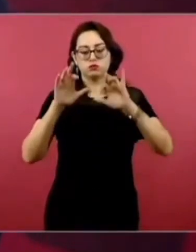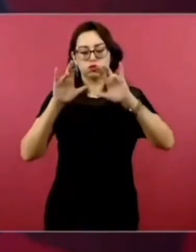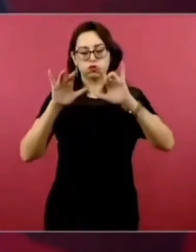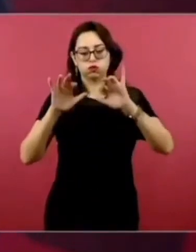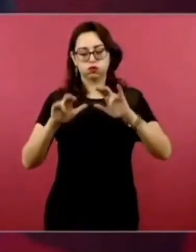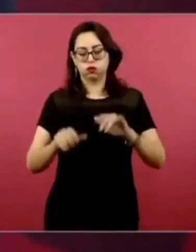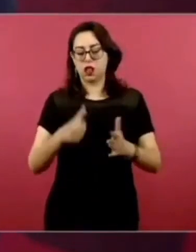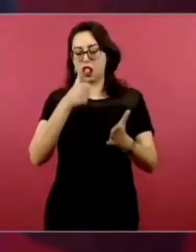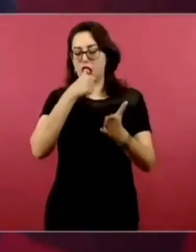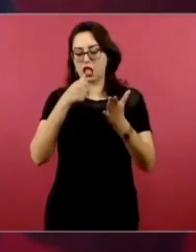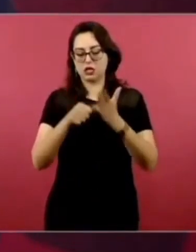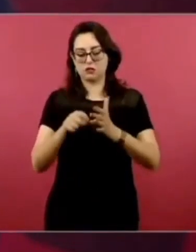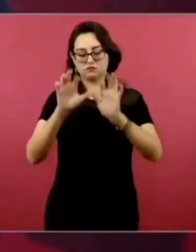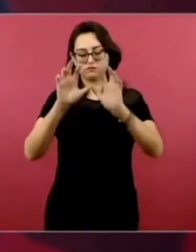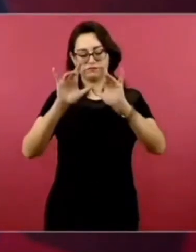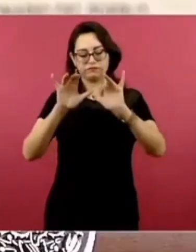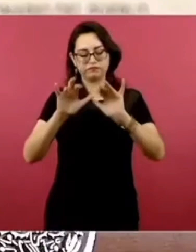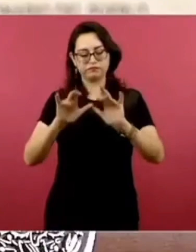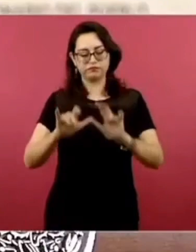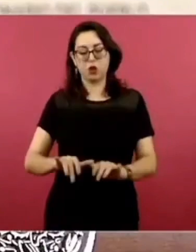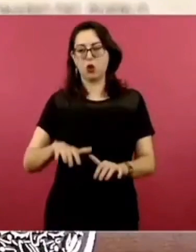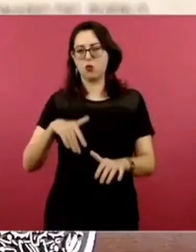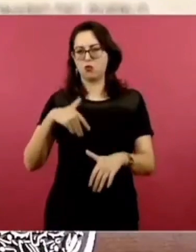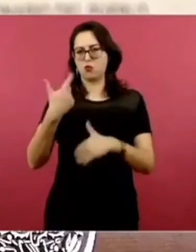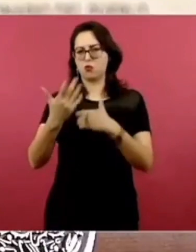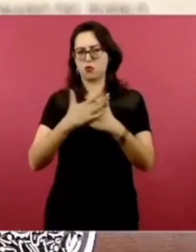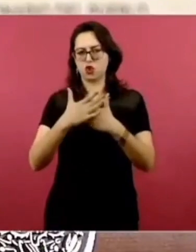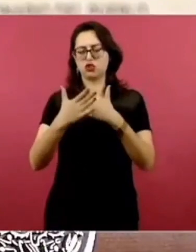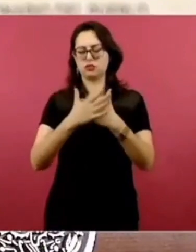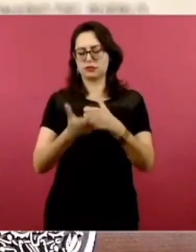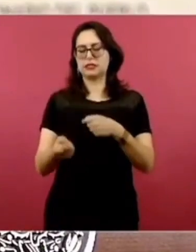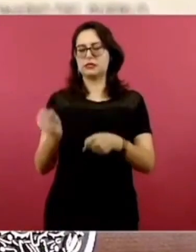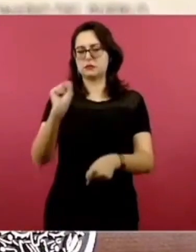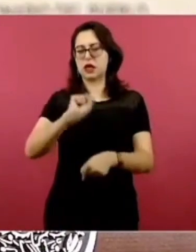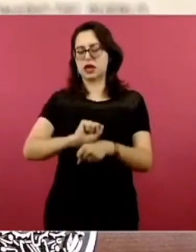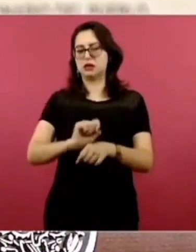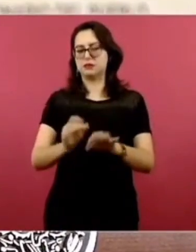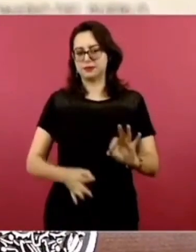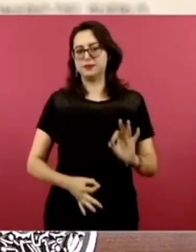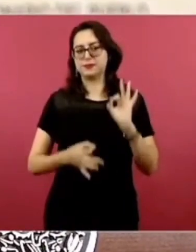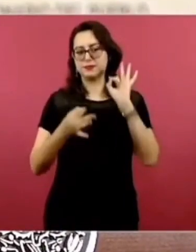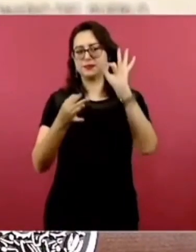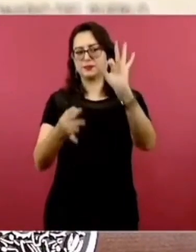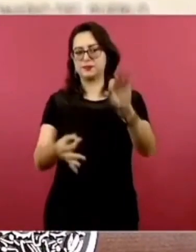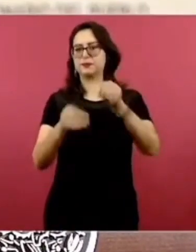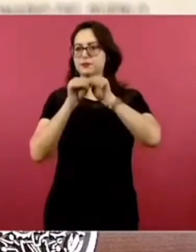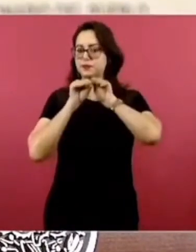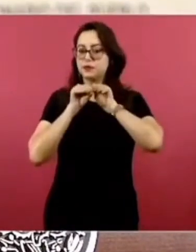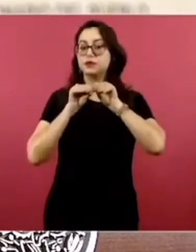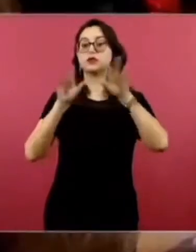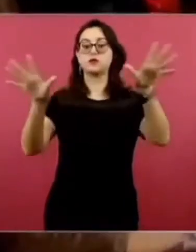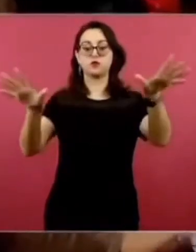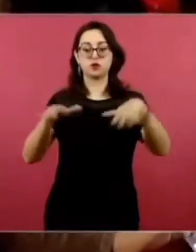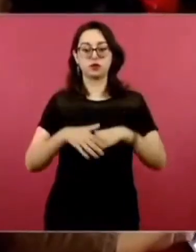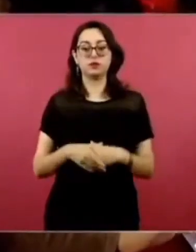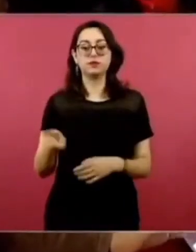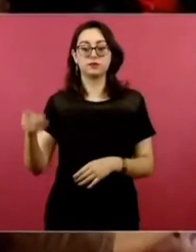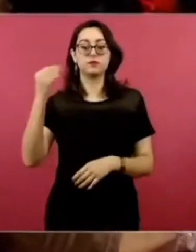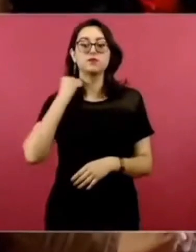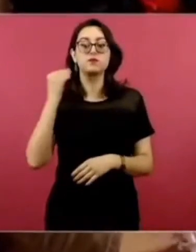Bueno, las voy a dar a conocer, creo que la próxima semana, porque se la voy a enviar.